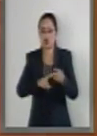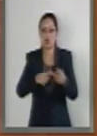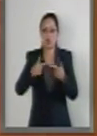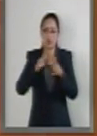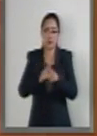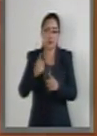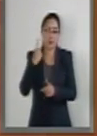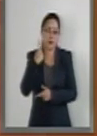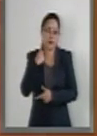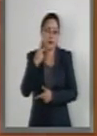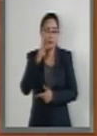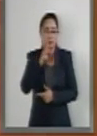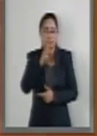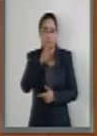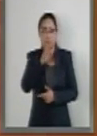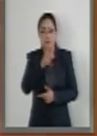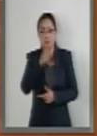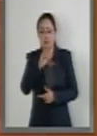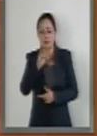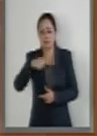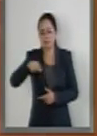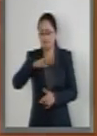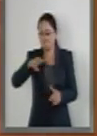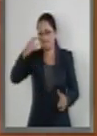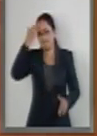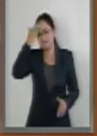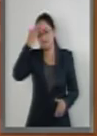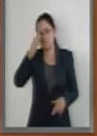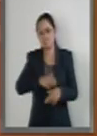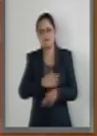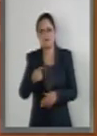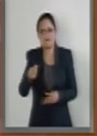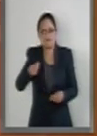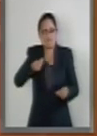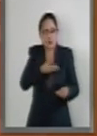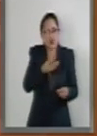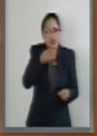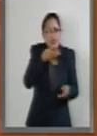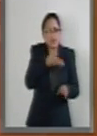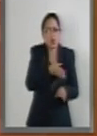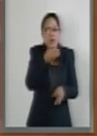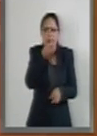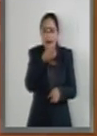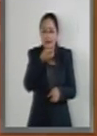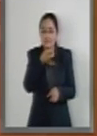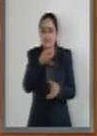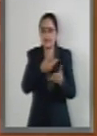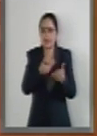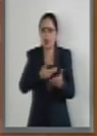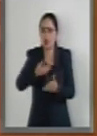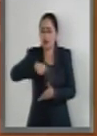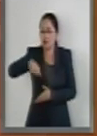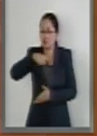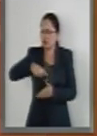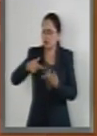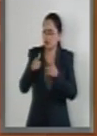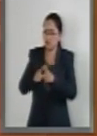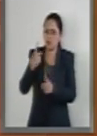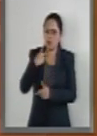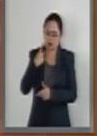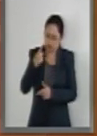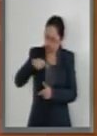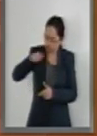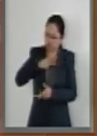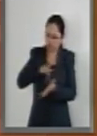parlamentario del Partido Revolucionario Institucional por esta aportación en la que hoy el grupo parlamentario por